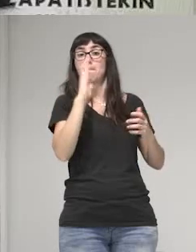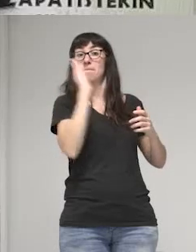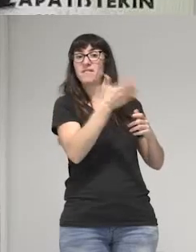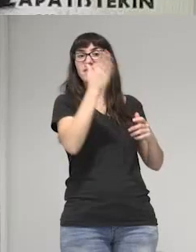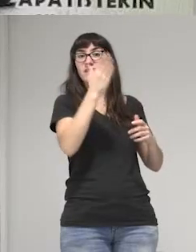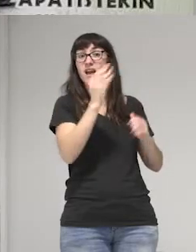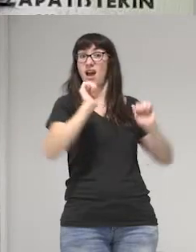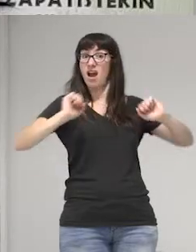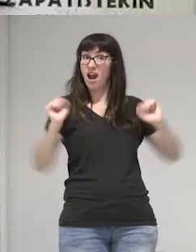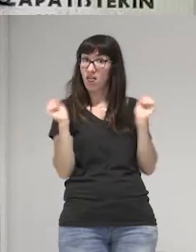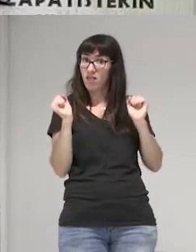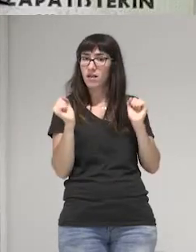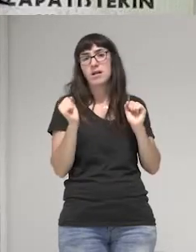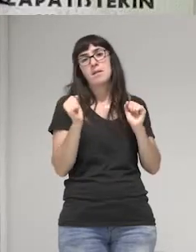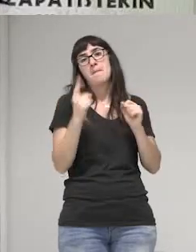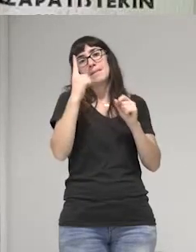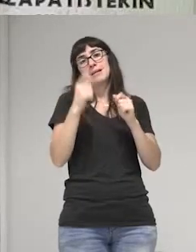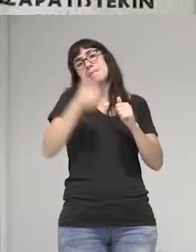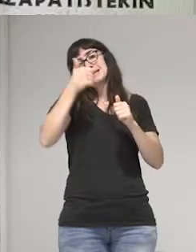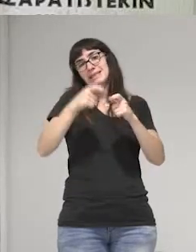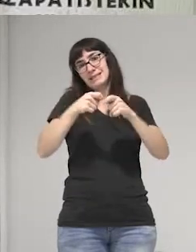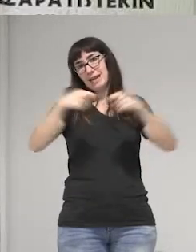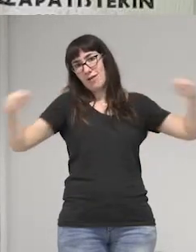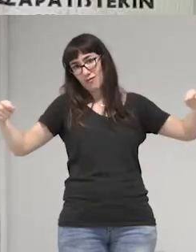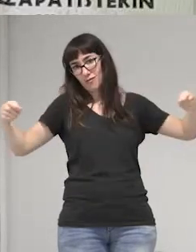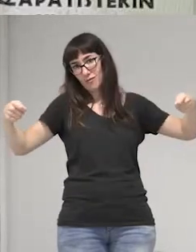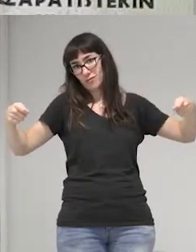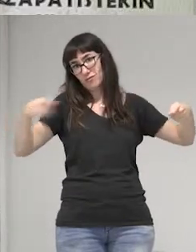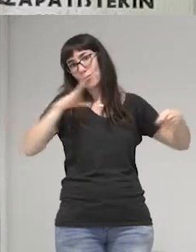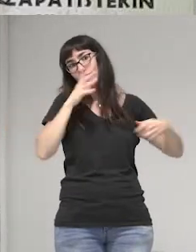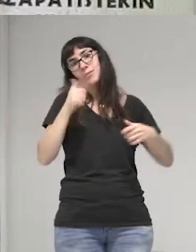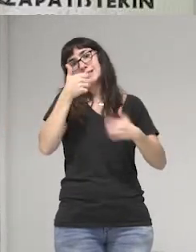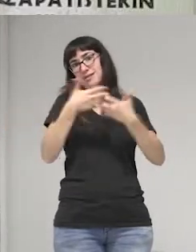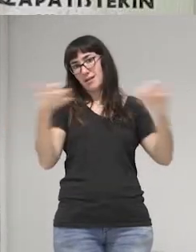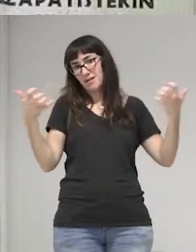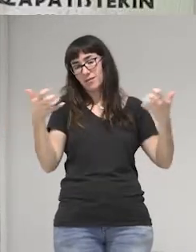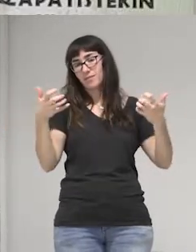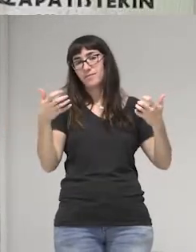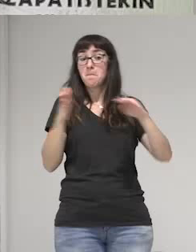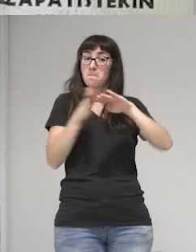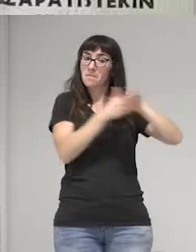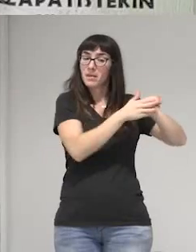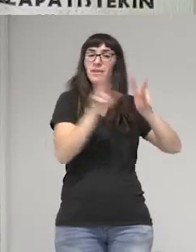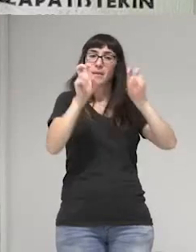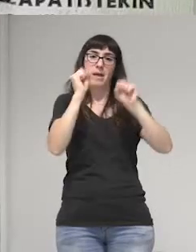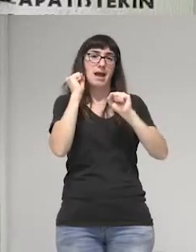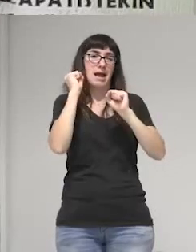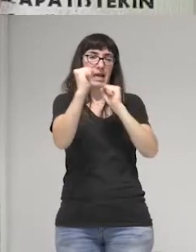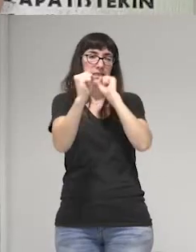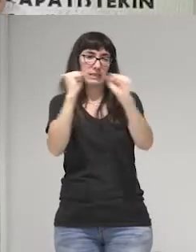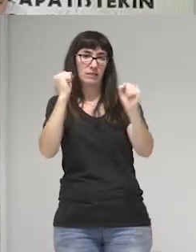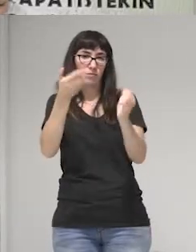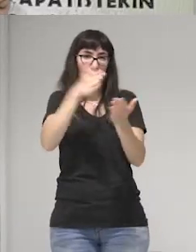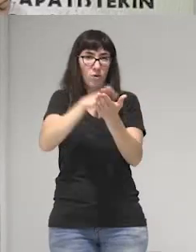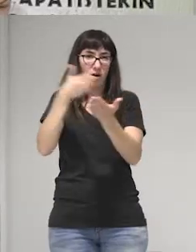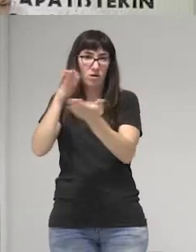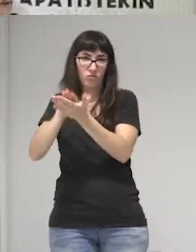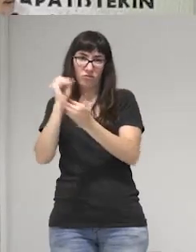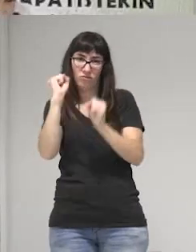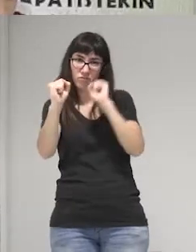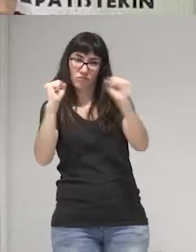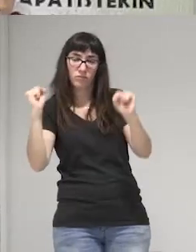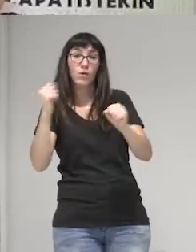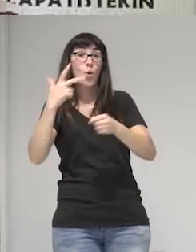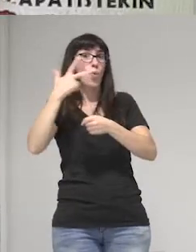por ese agravante. Y luego el tema de los asesinatos. Pues Guatemala